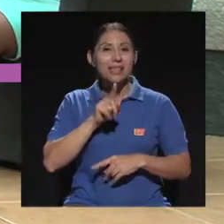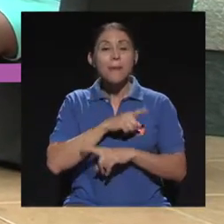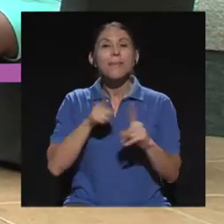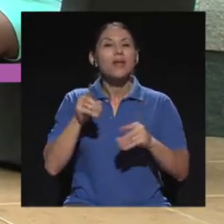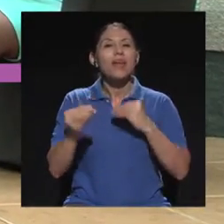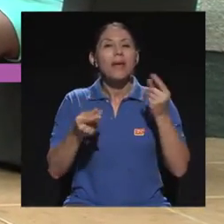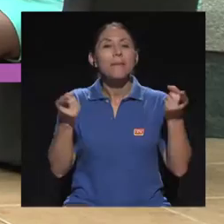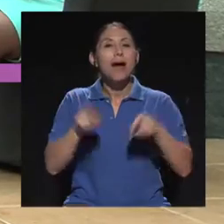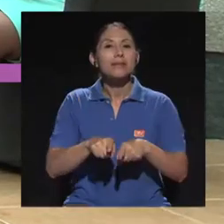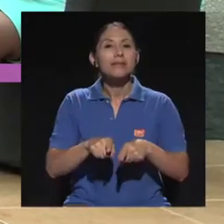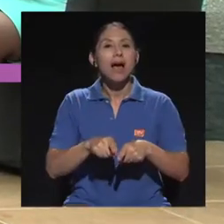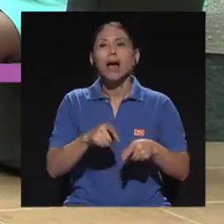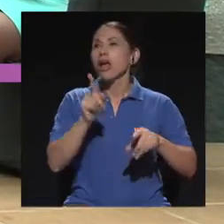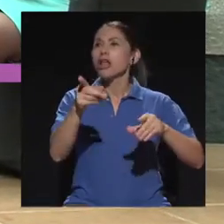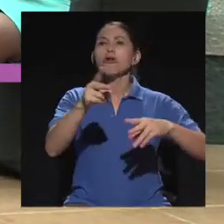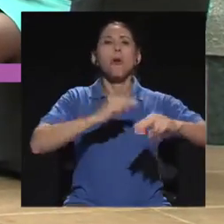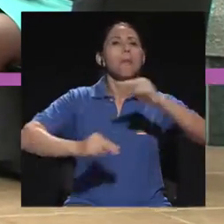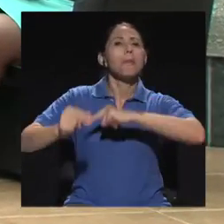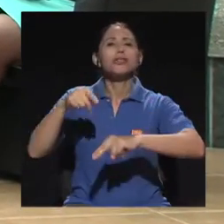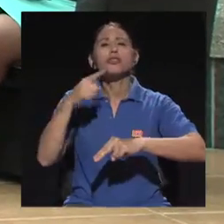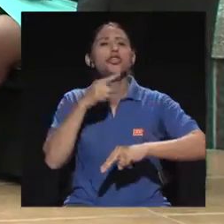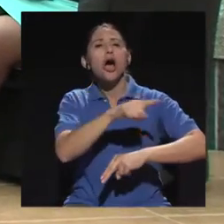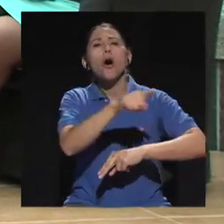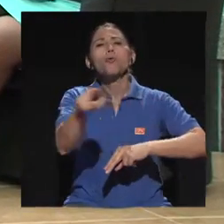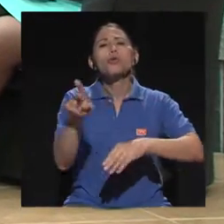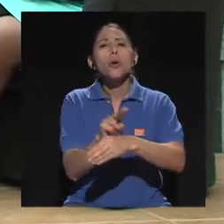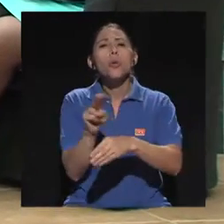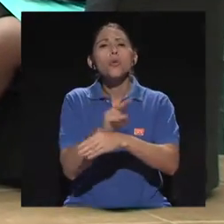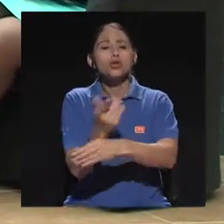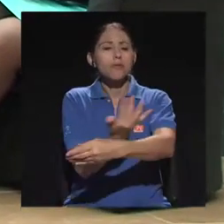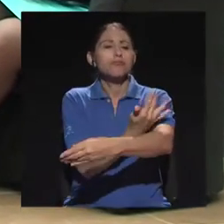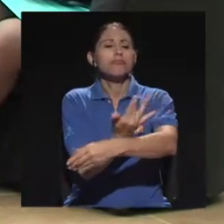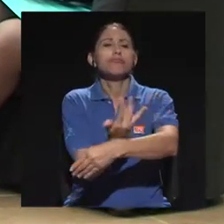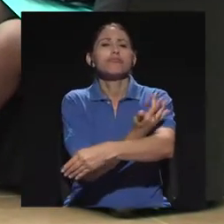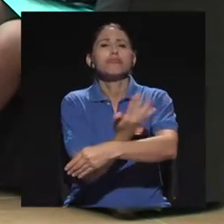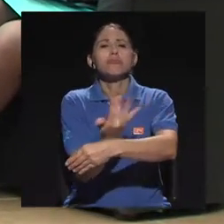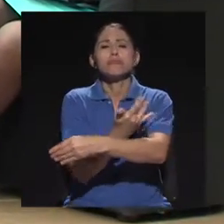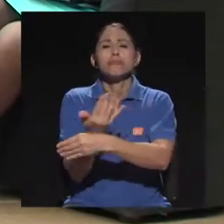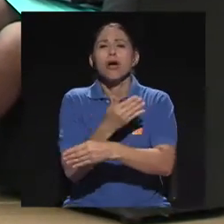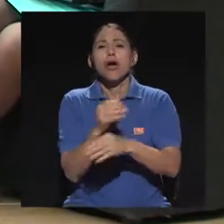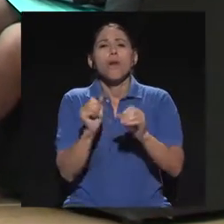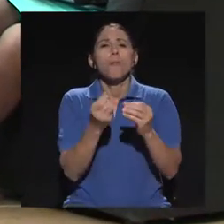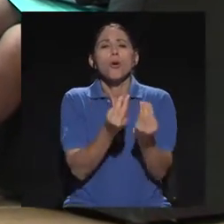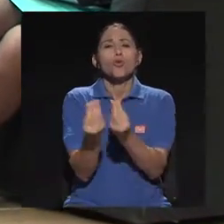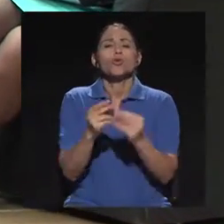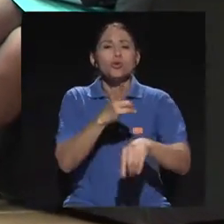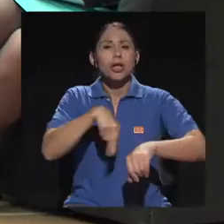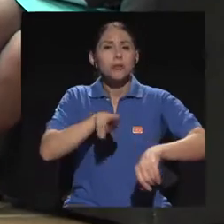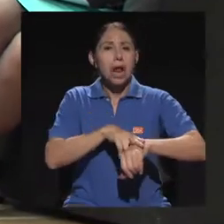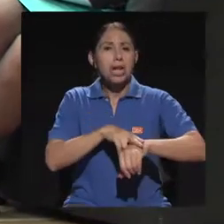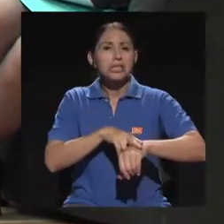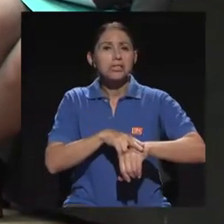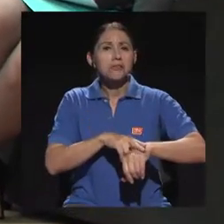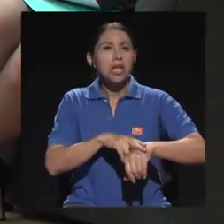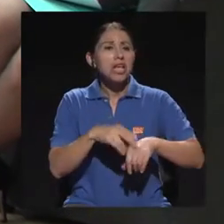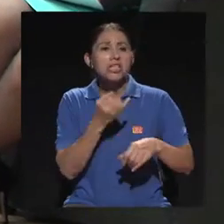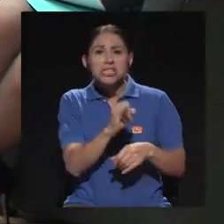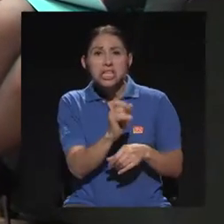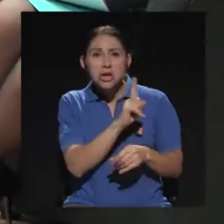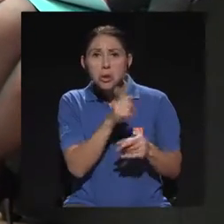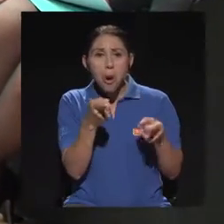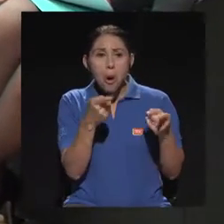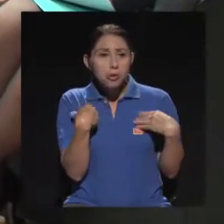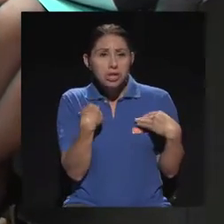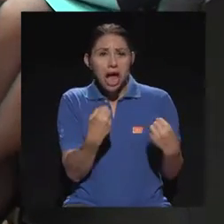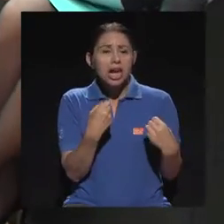consumismo. O usted consuma productos naturales, si no le hacen bien, no le van a hacer daño. Eso era válido en